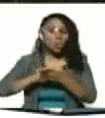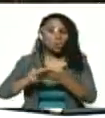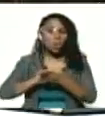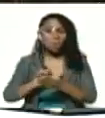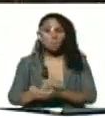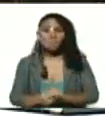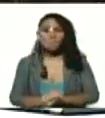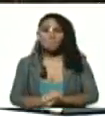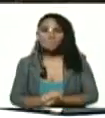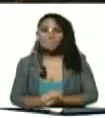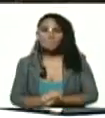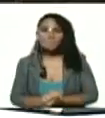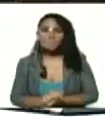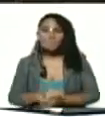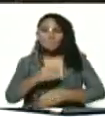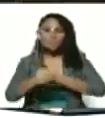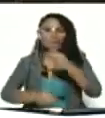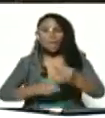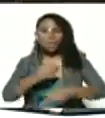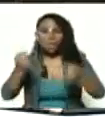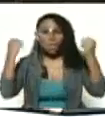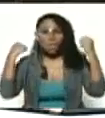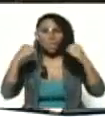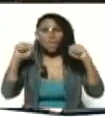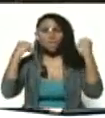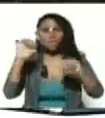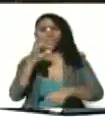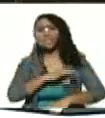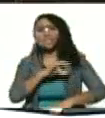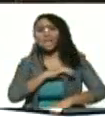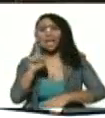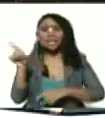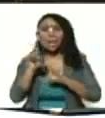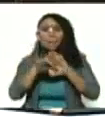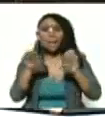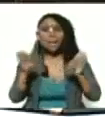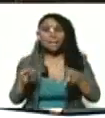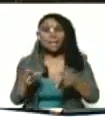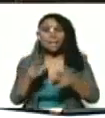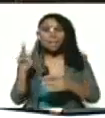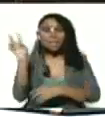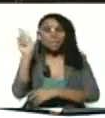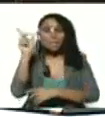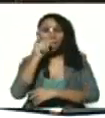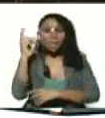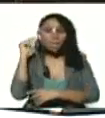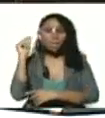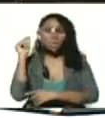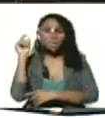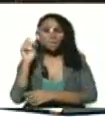y ejercicio de soberanía. Es una mesa entre venezolanos y venezolanas.